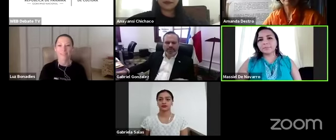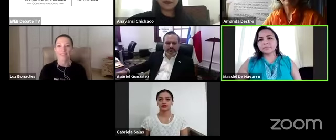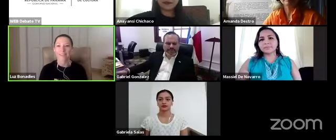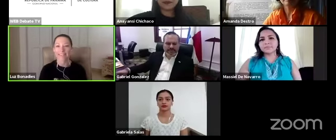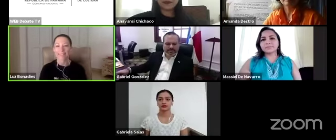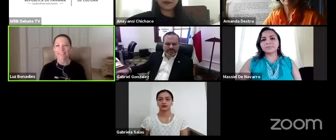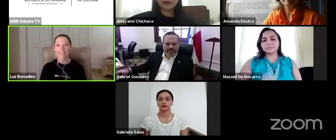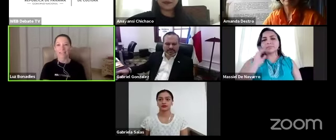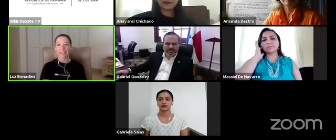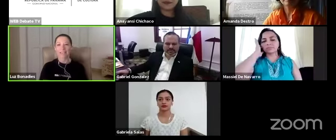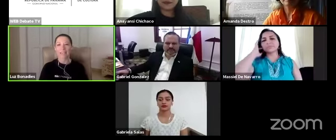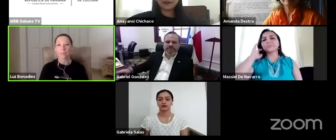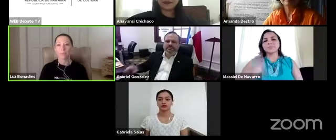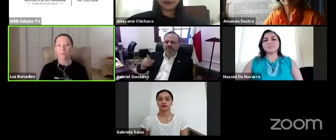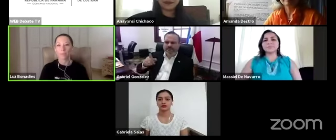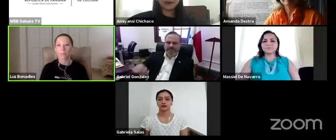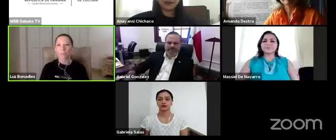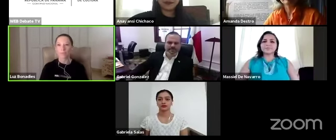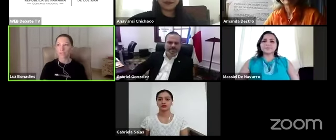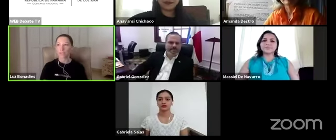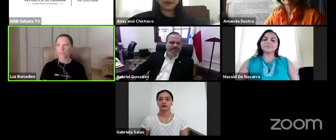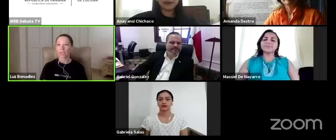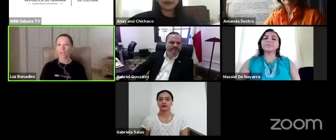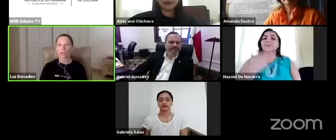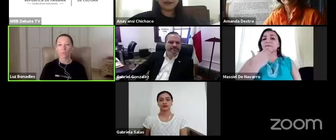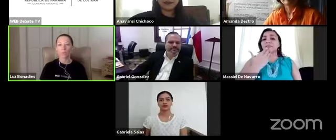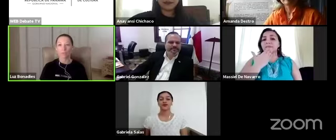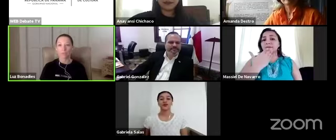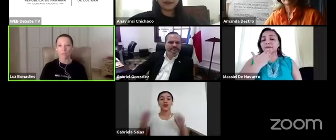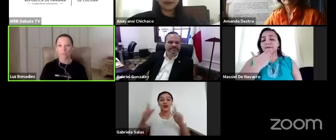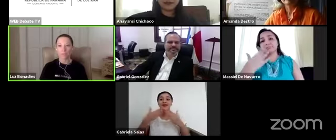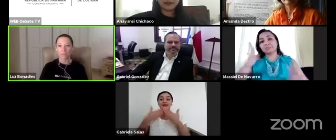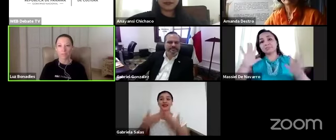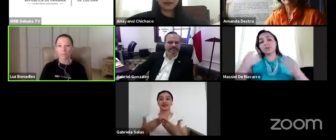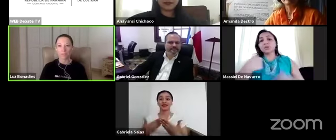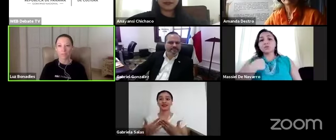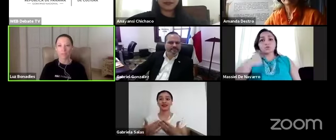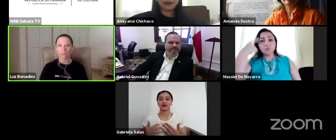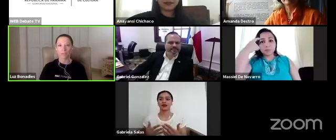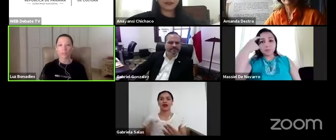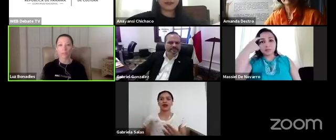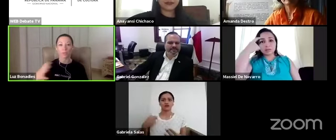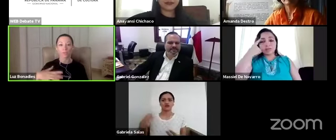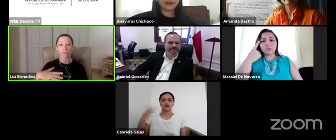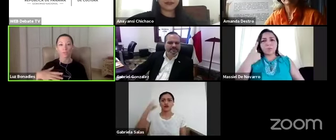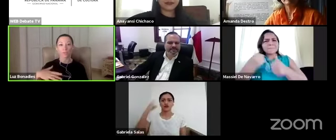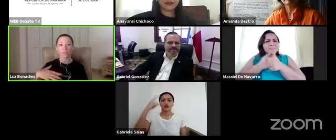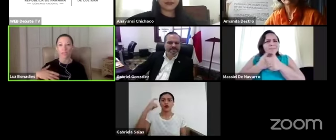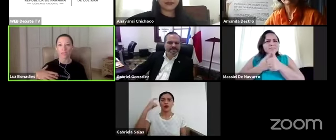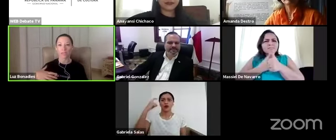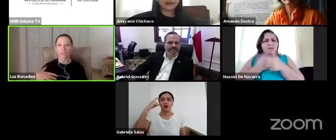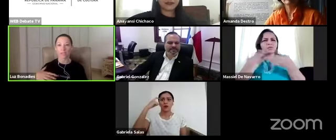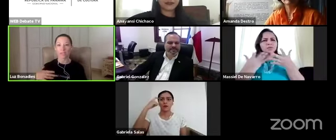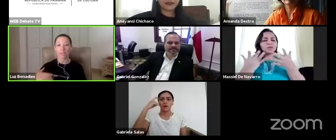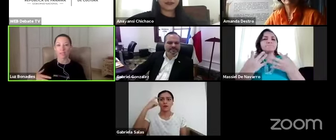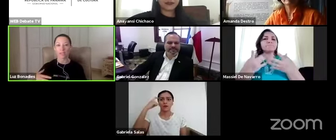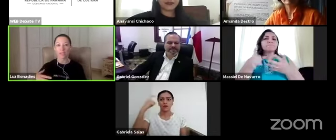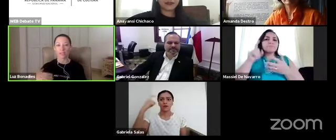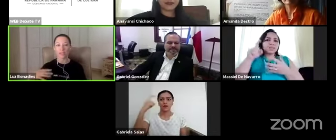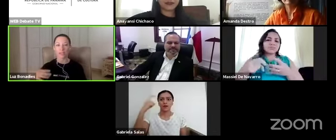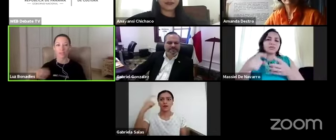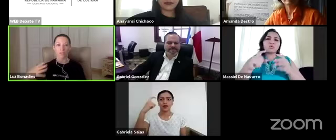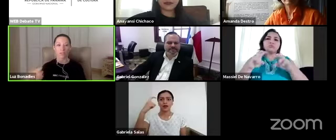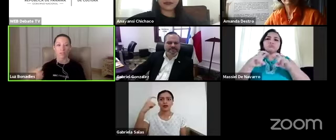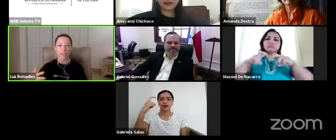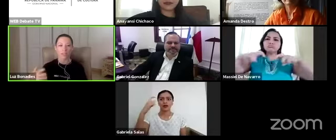Ok, gracias Bueno, pienso que como primer paso el hecho de reunirnos y generar realmente